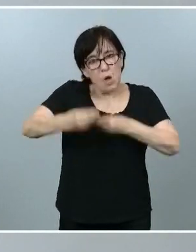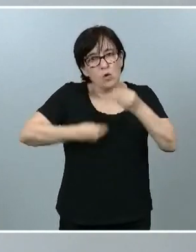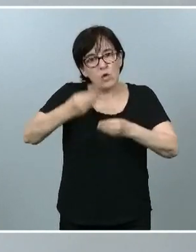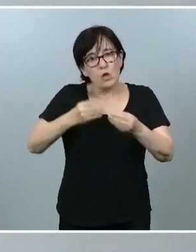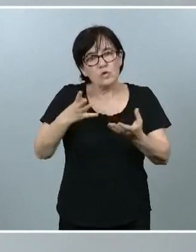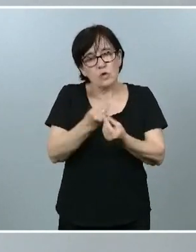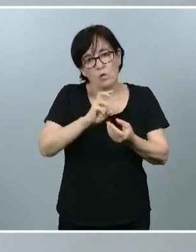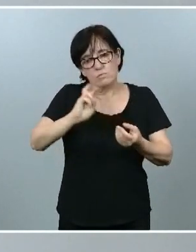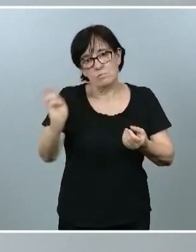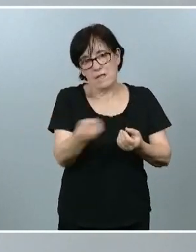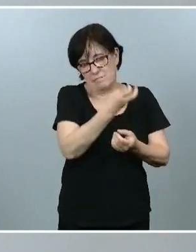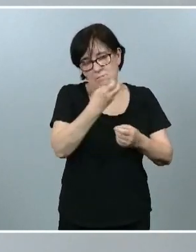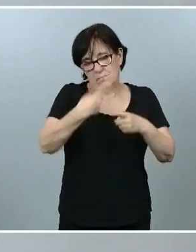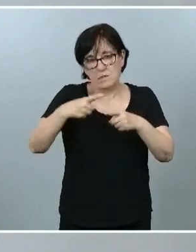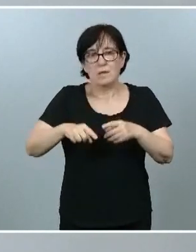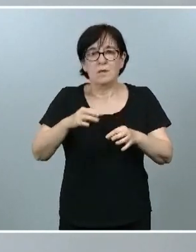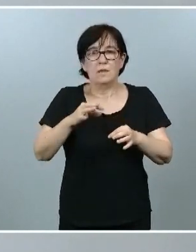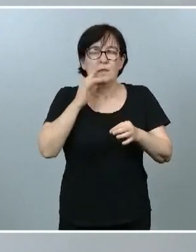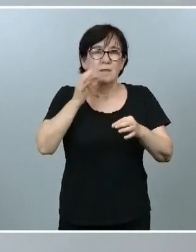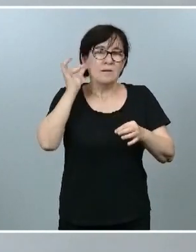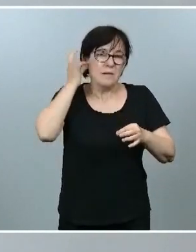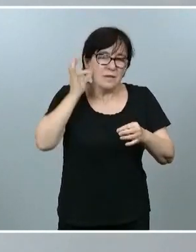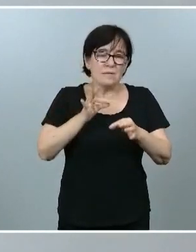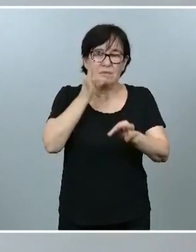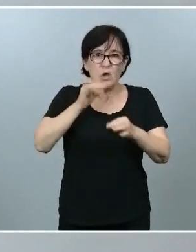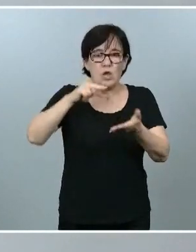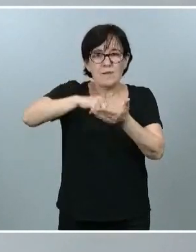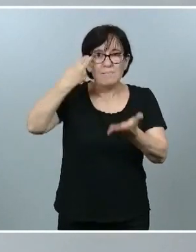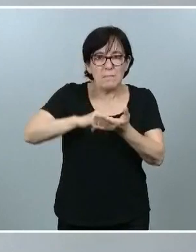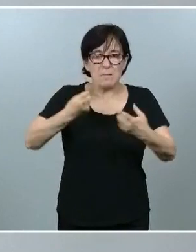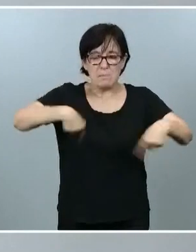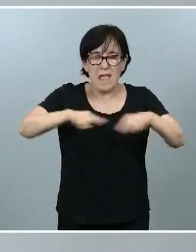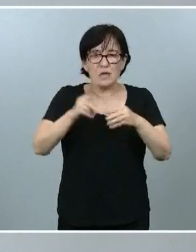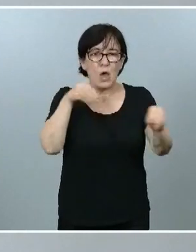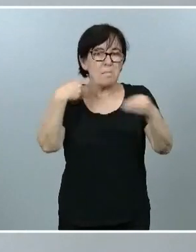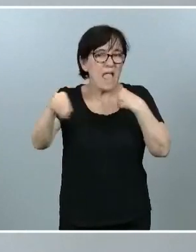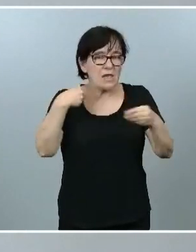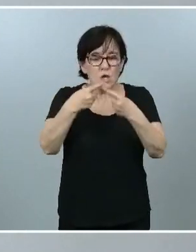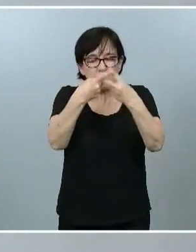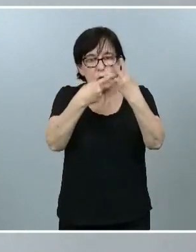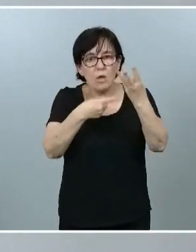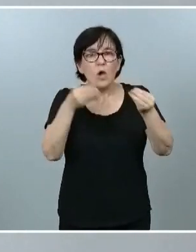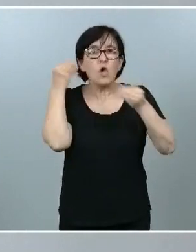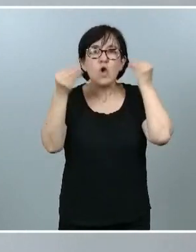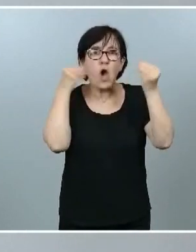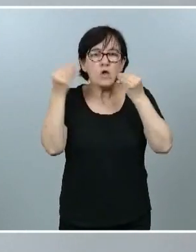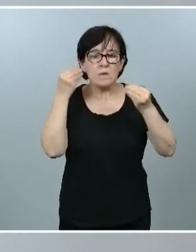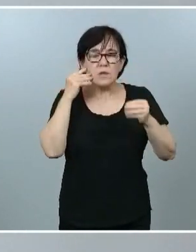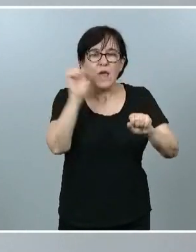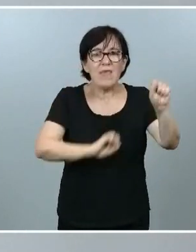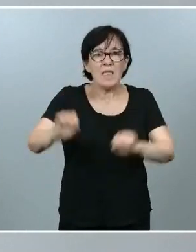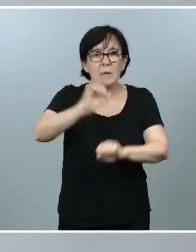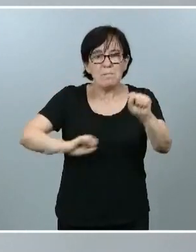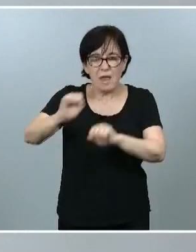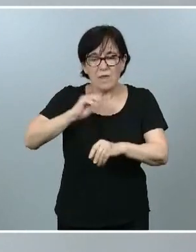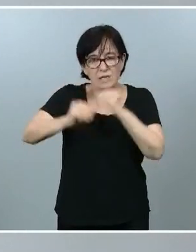materia prima. Pajitas, bastoncillos, cubiertos, platos de plástico ou produtos cosméticos e de limpieza que utilizan, que